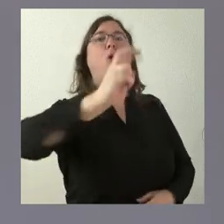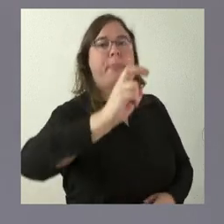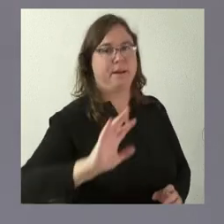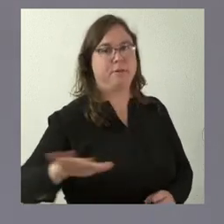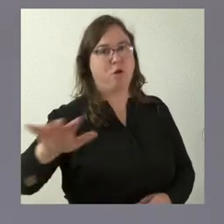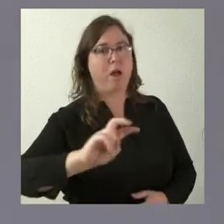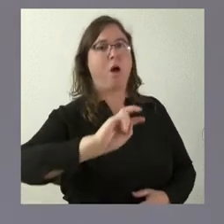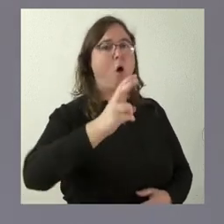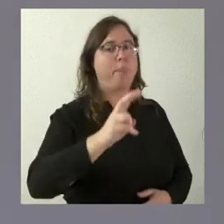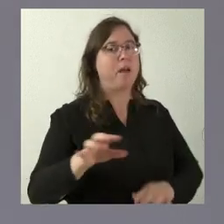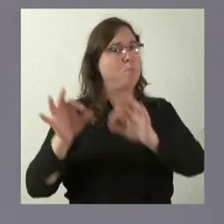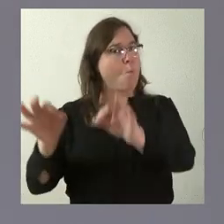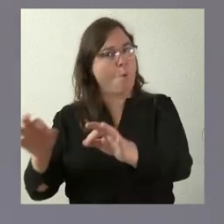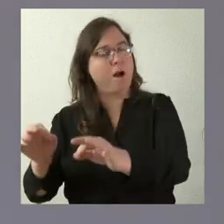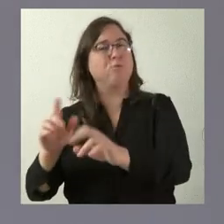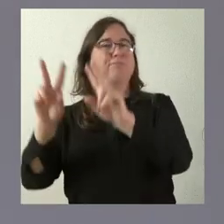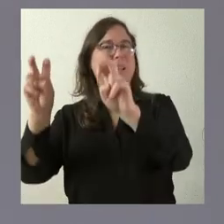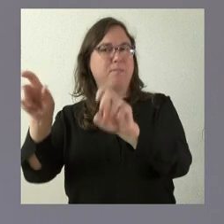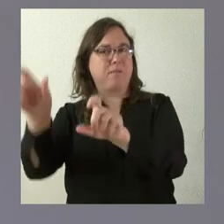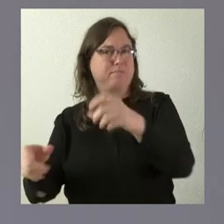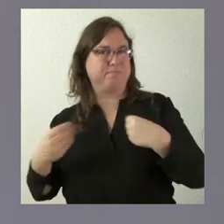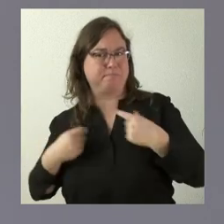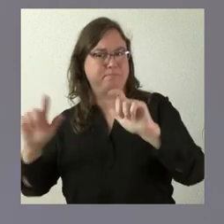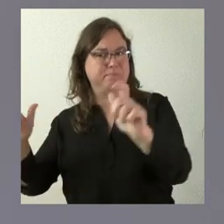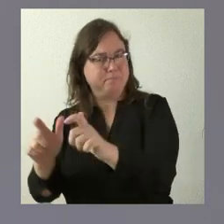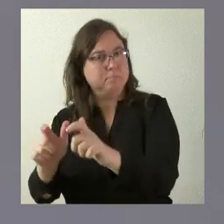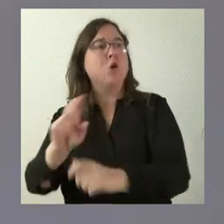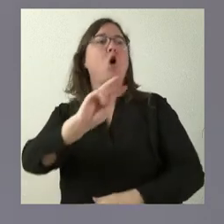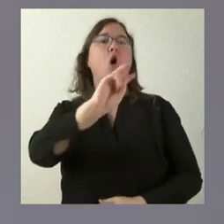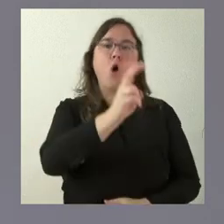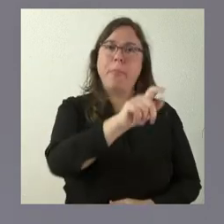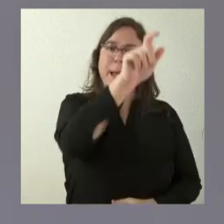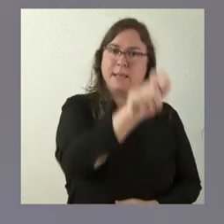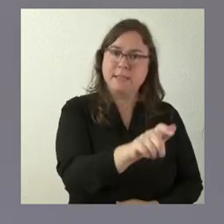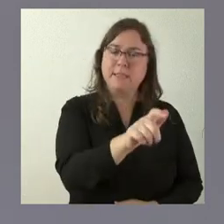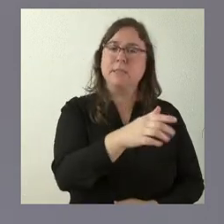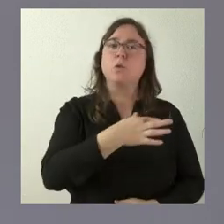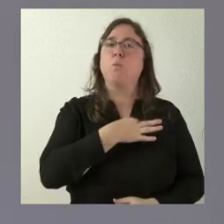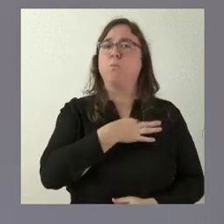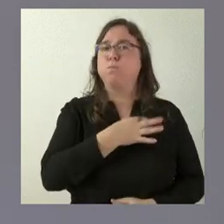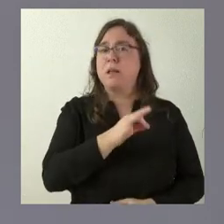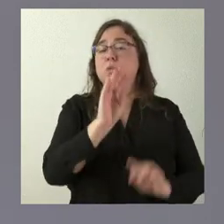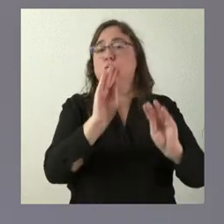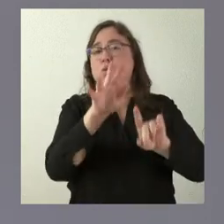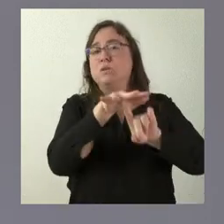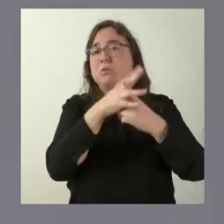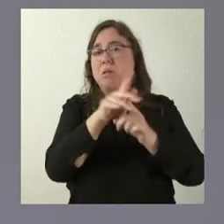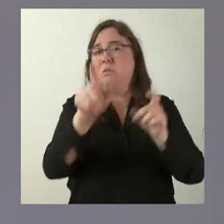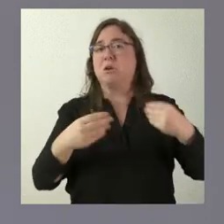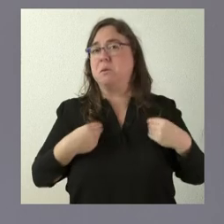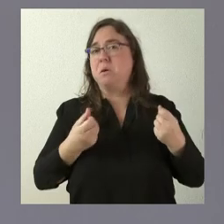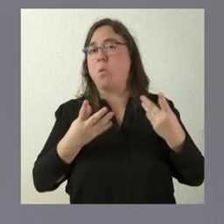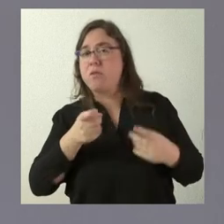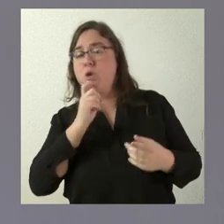zonas que no sea ya por el tema de la baja densidad de población sino por otras cuestiones demográficas, pudiéramos incorporar